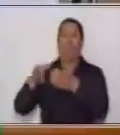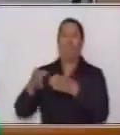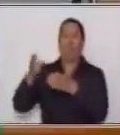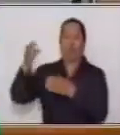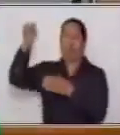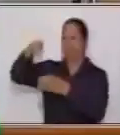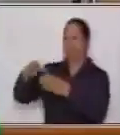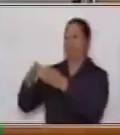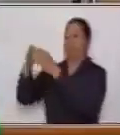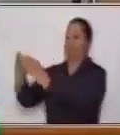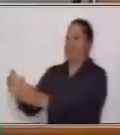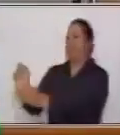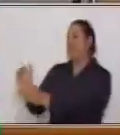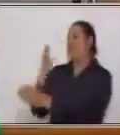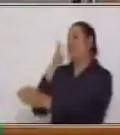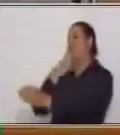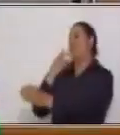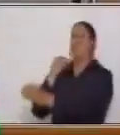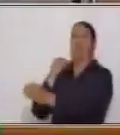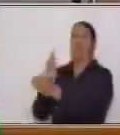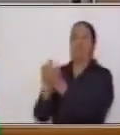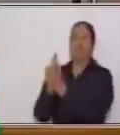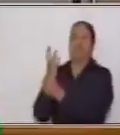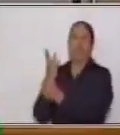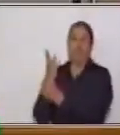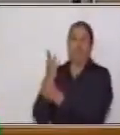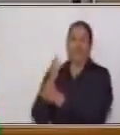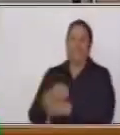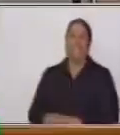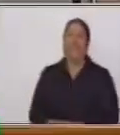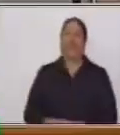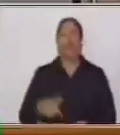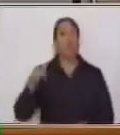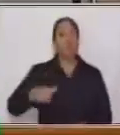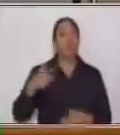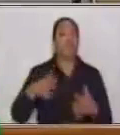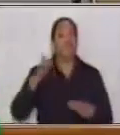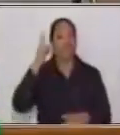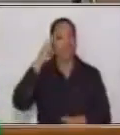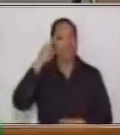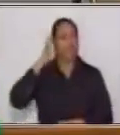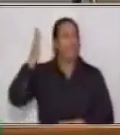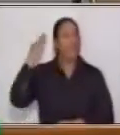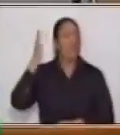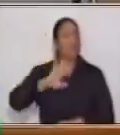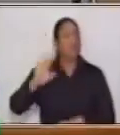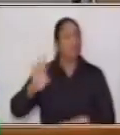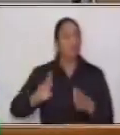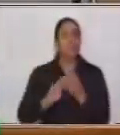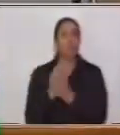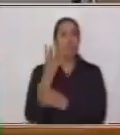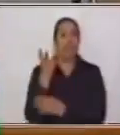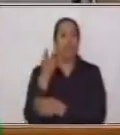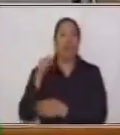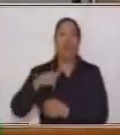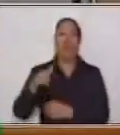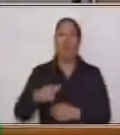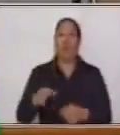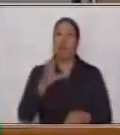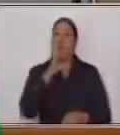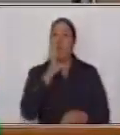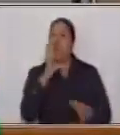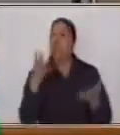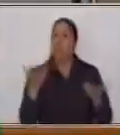Bueno, ahora que ya hemos recordado cosas importantes de las plantas, vamos a hablar de un tema